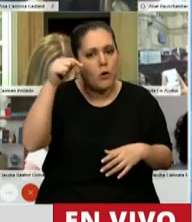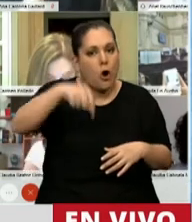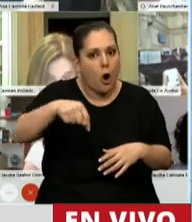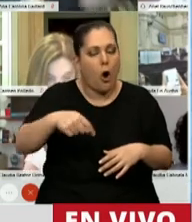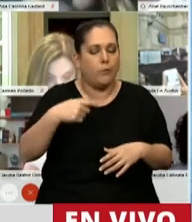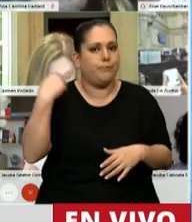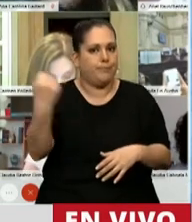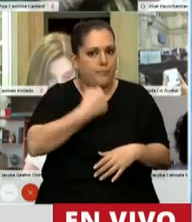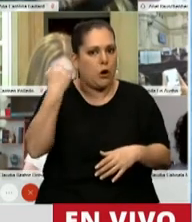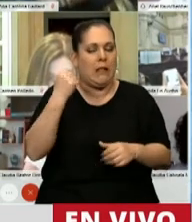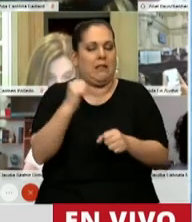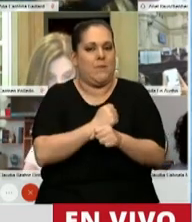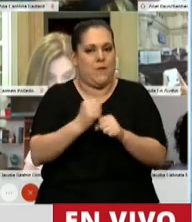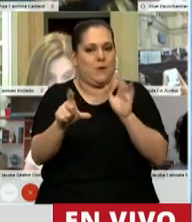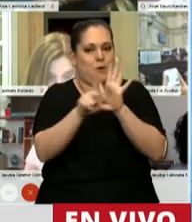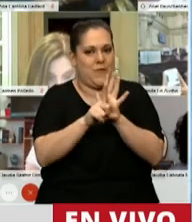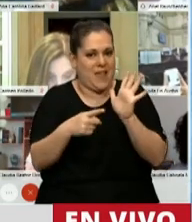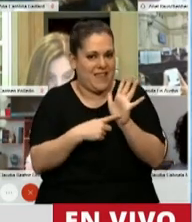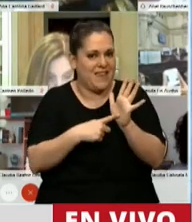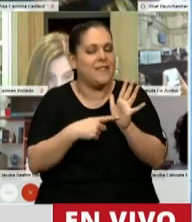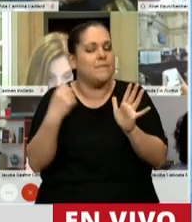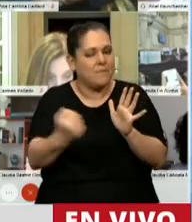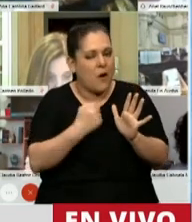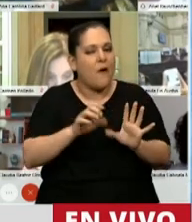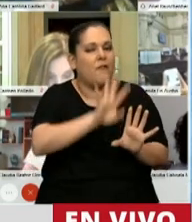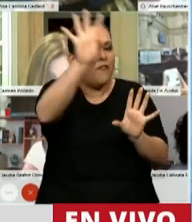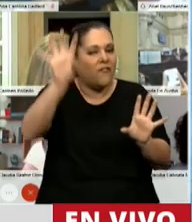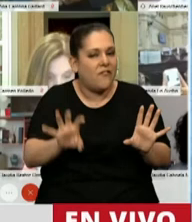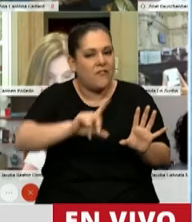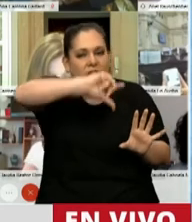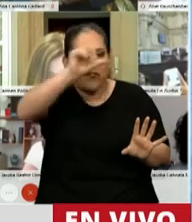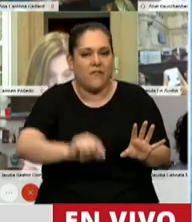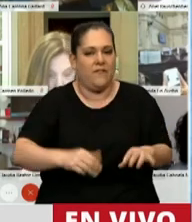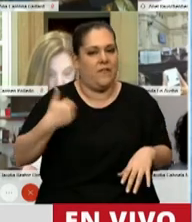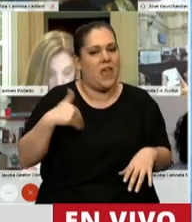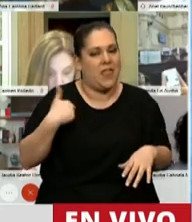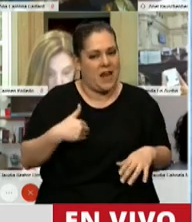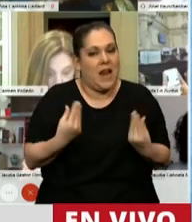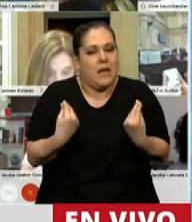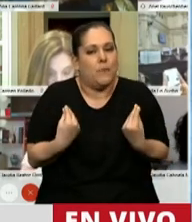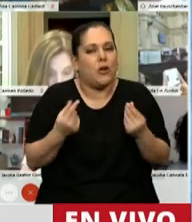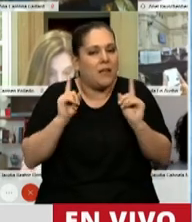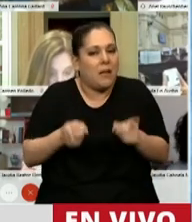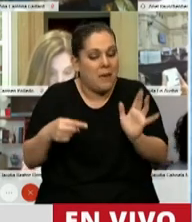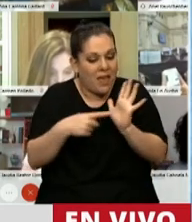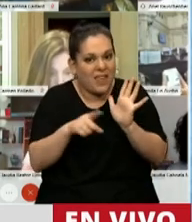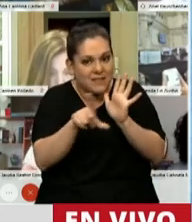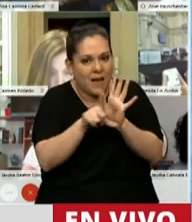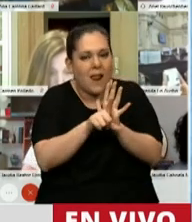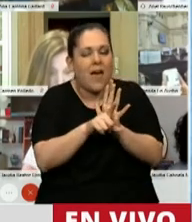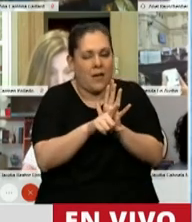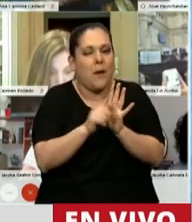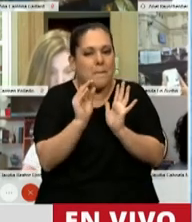un paso fundamental. Un paso fundamental federalizando también la posibilidad de que esto se multiplique en las